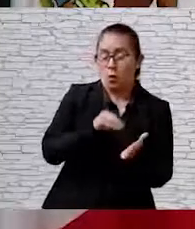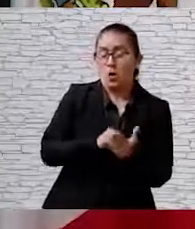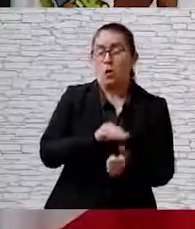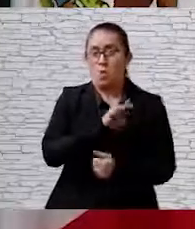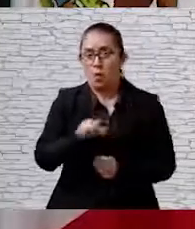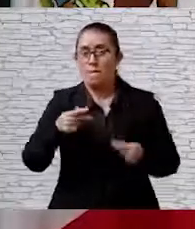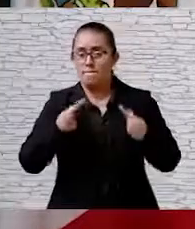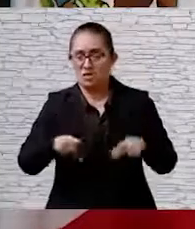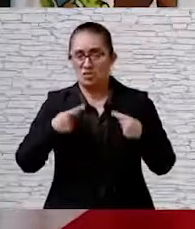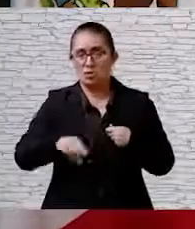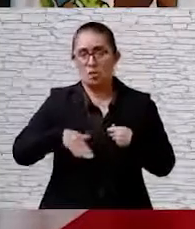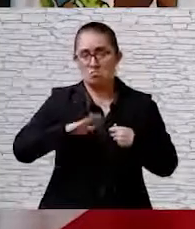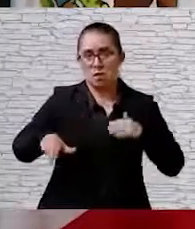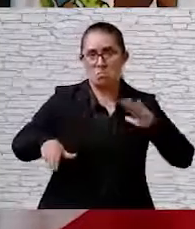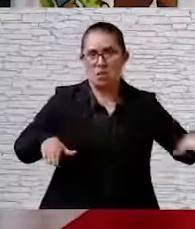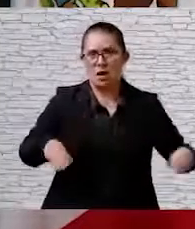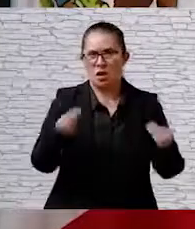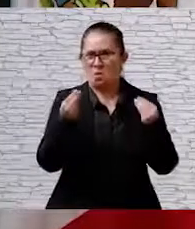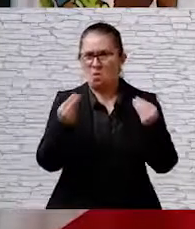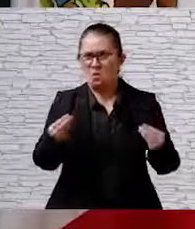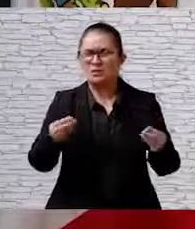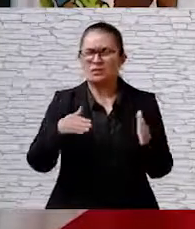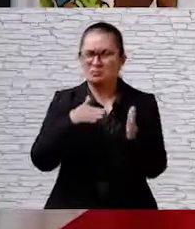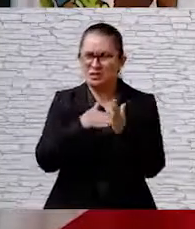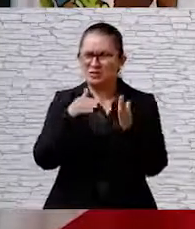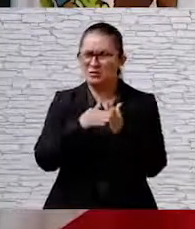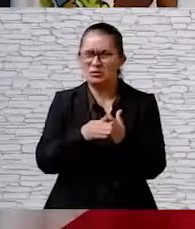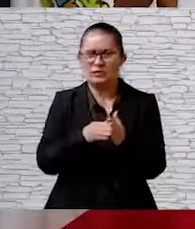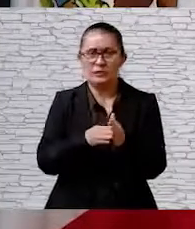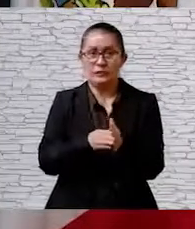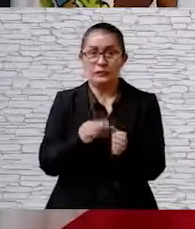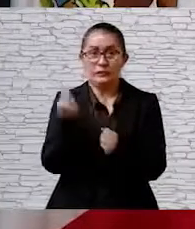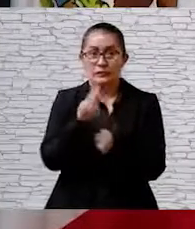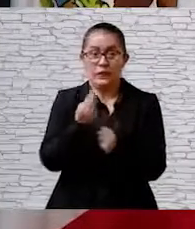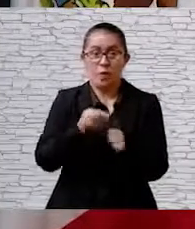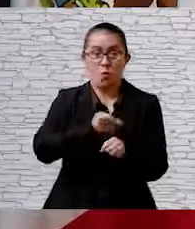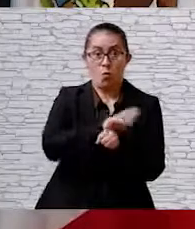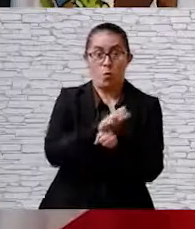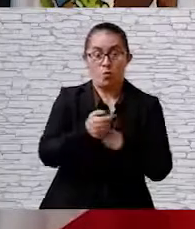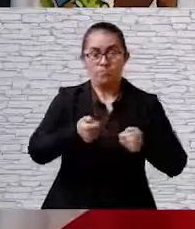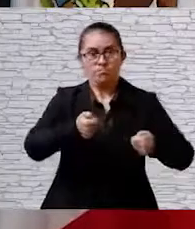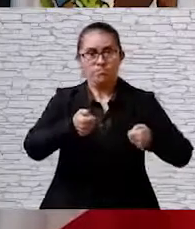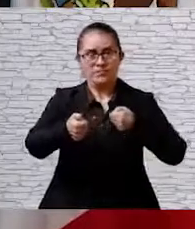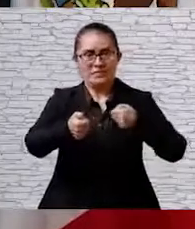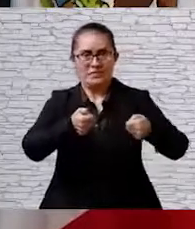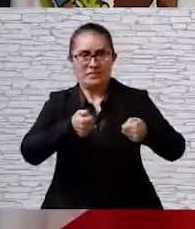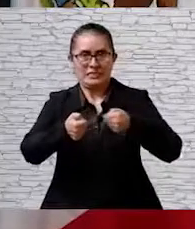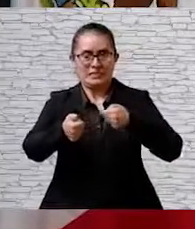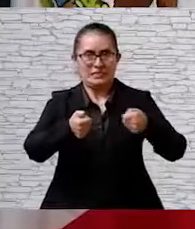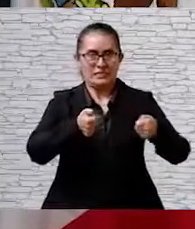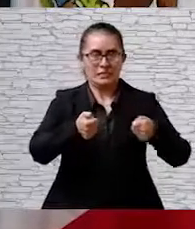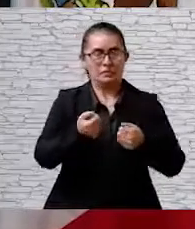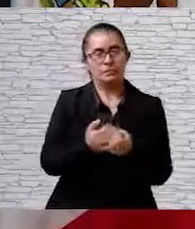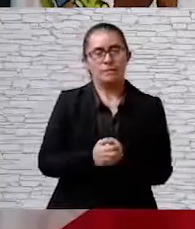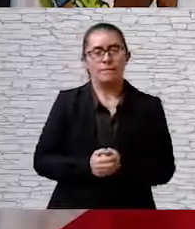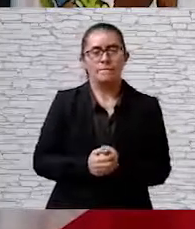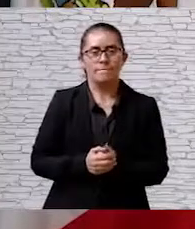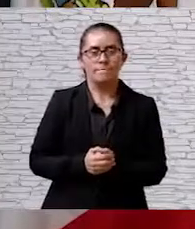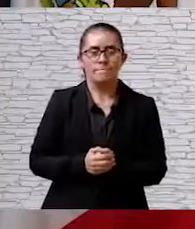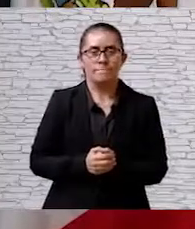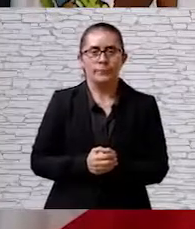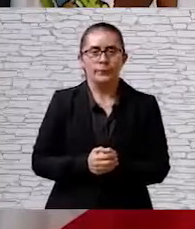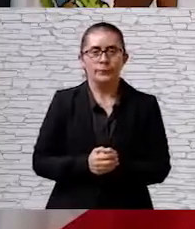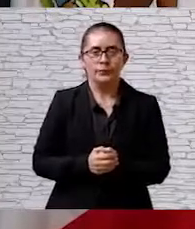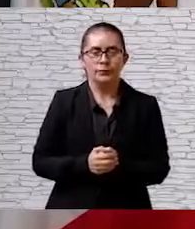morir muchos, miles si no tomamos en nuestras manos el control de la guerra contra la mortal